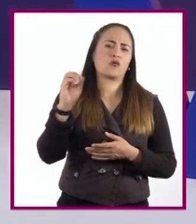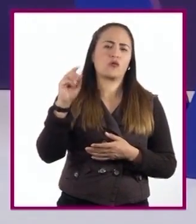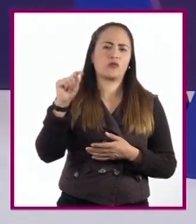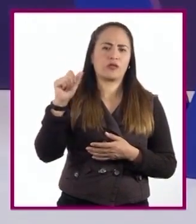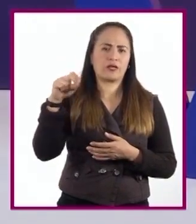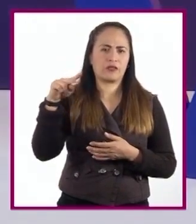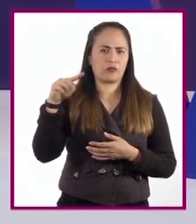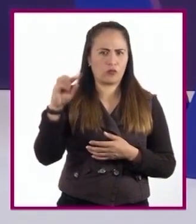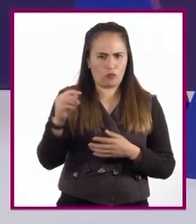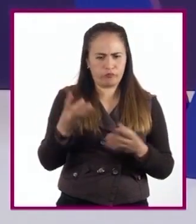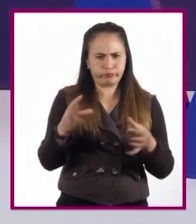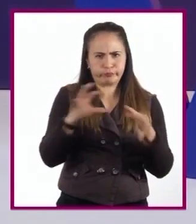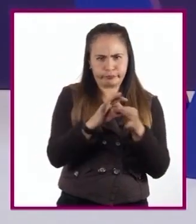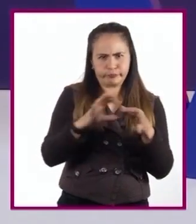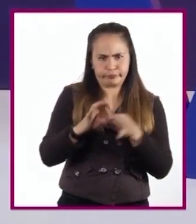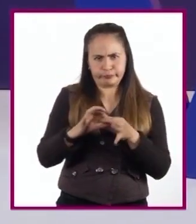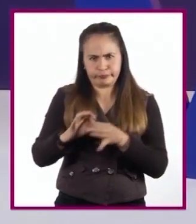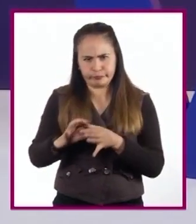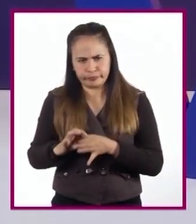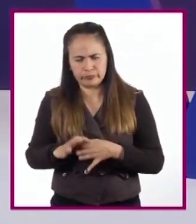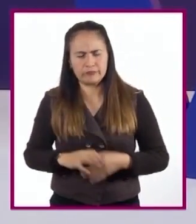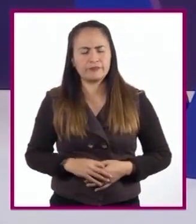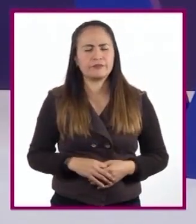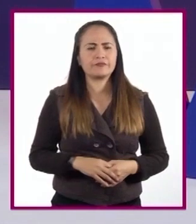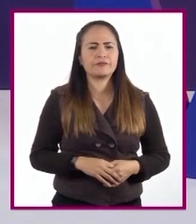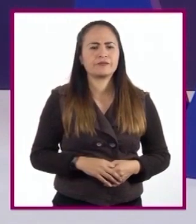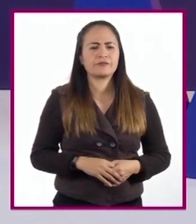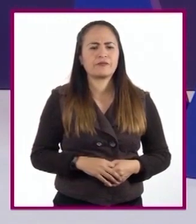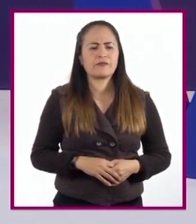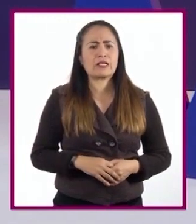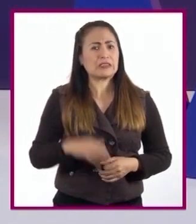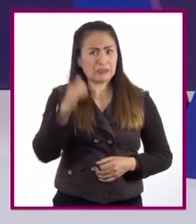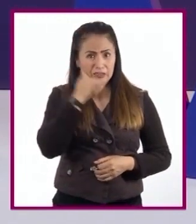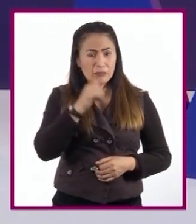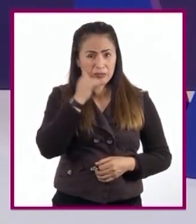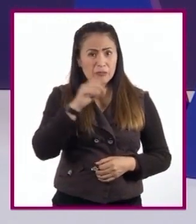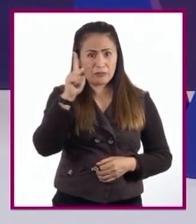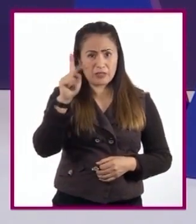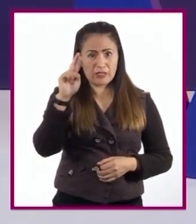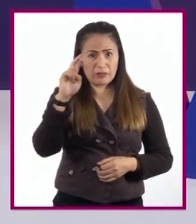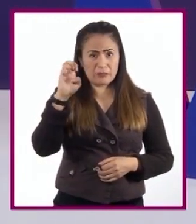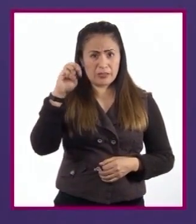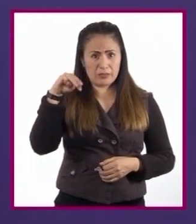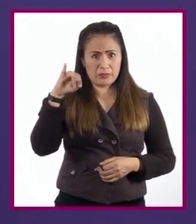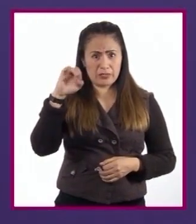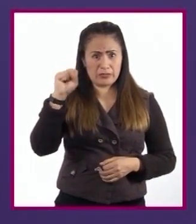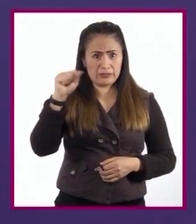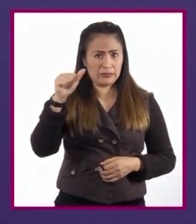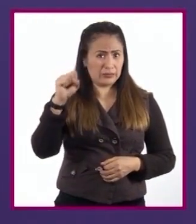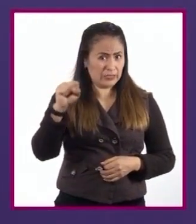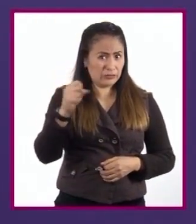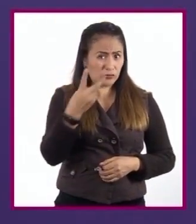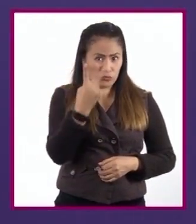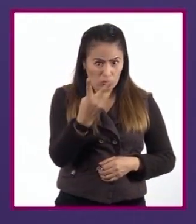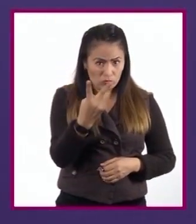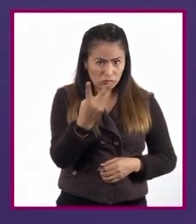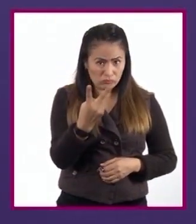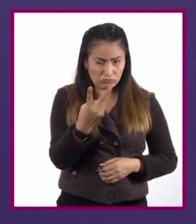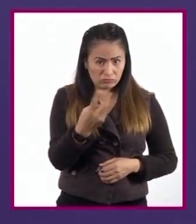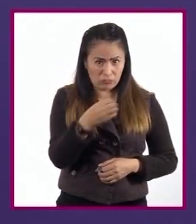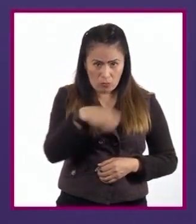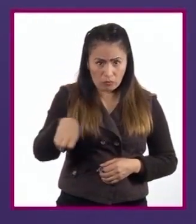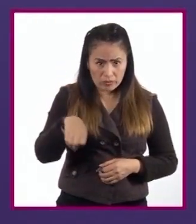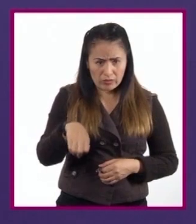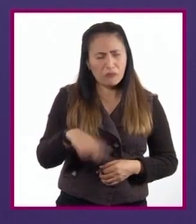Profesor, ¿los argumentos siempre cuentan con dos premisas? No necesariamente. Hay argumentos que